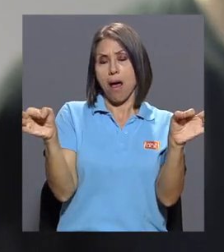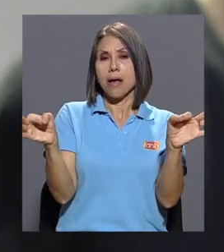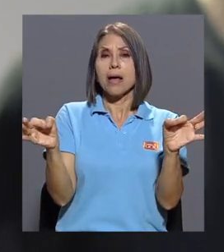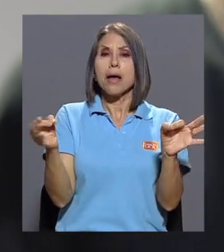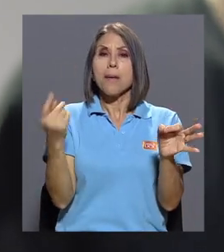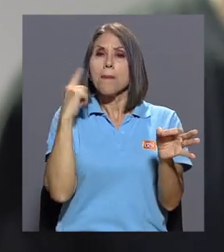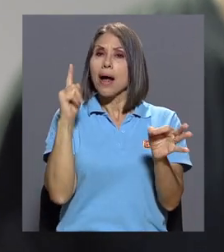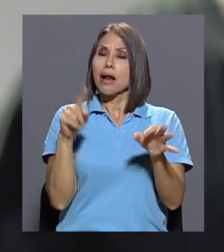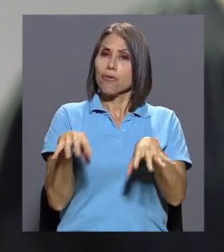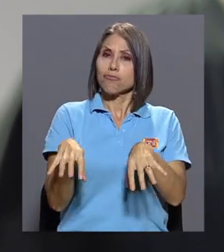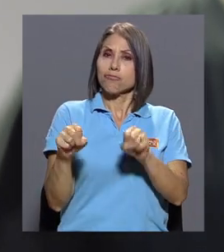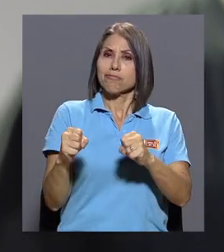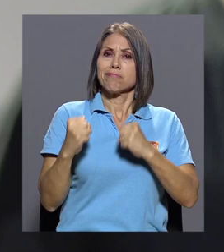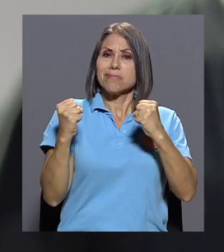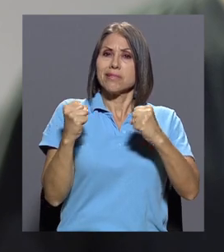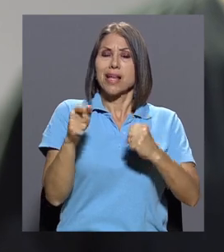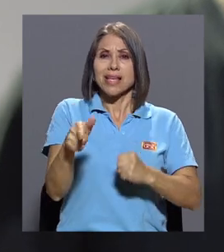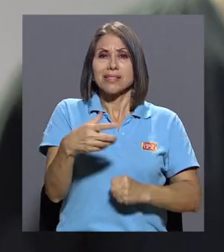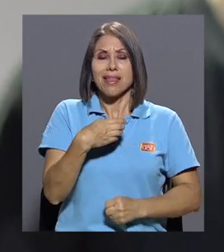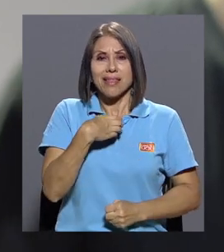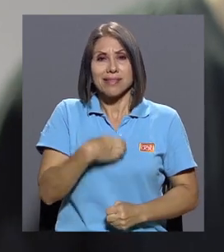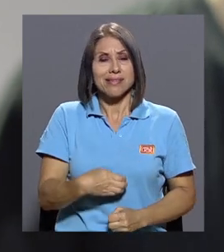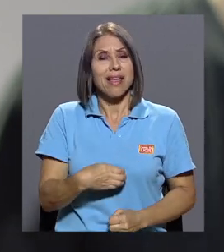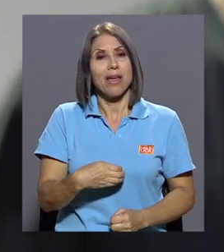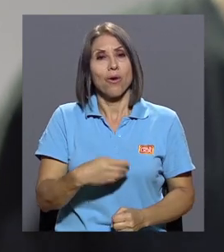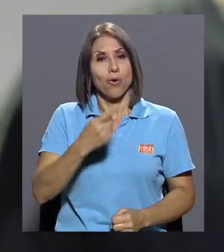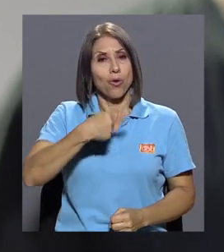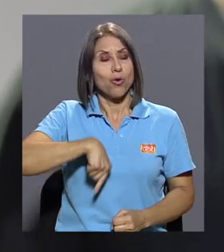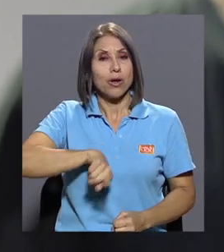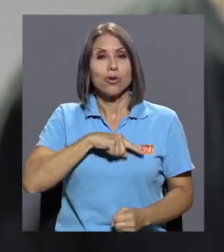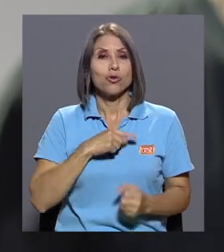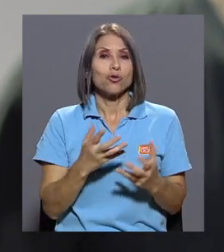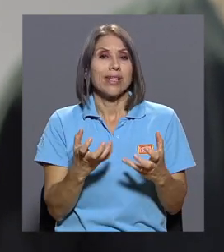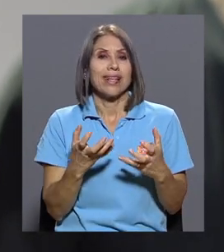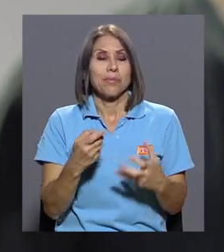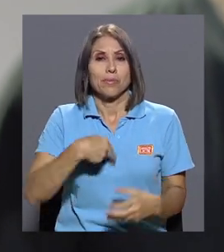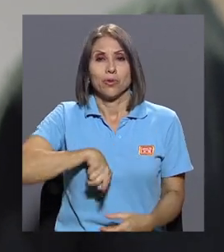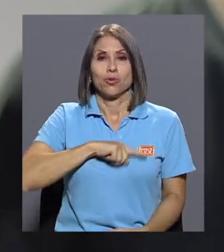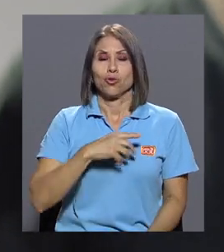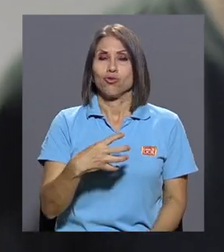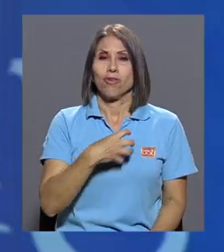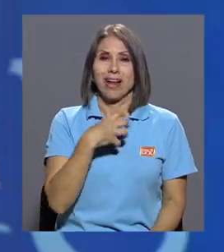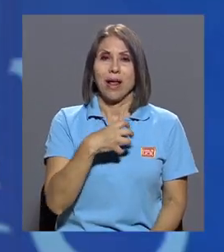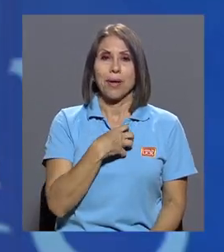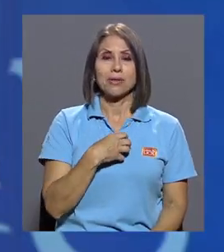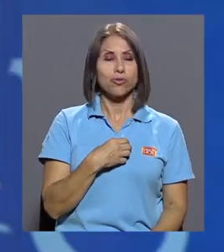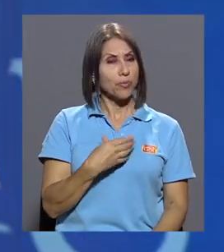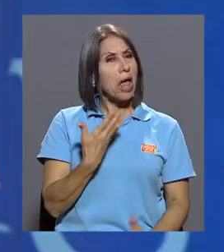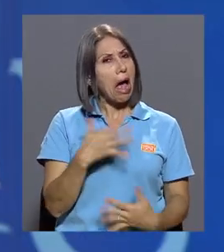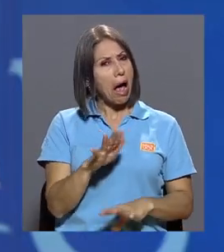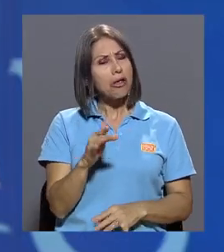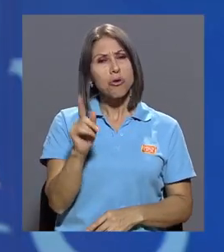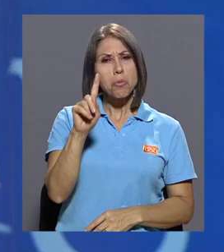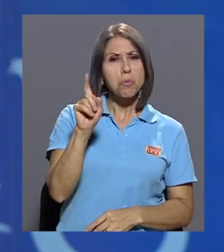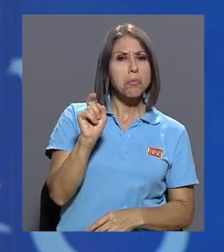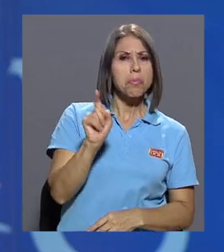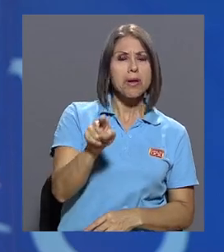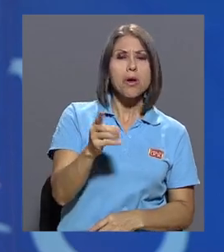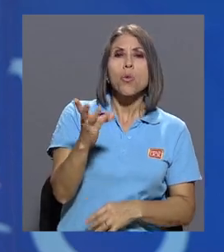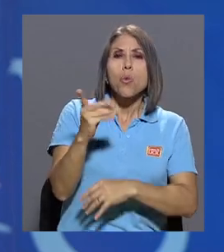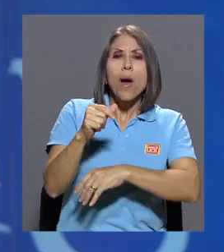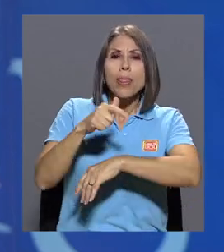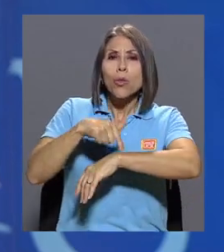deseo, esas ansias y eso que reclamamos. ¿No les pregunté al principio, hace cuánto existen, hace cuánto se